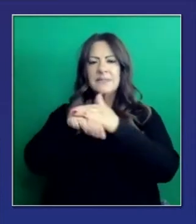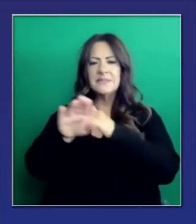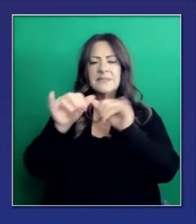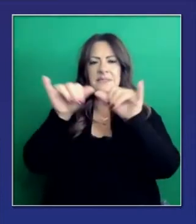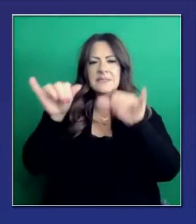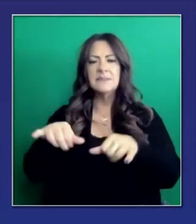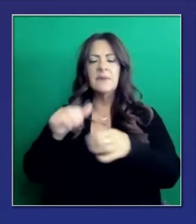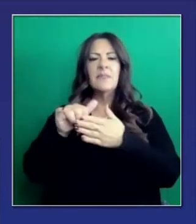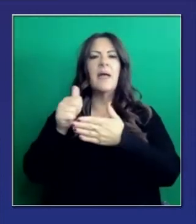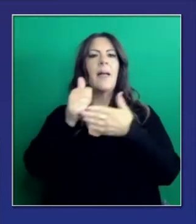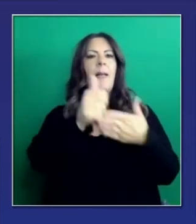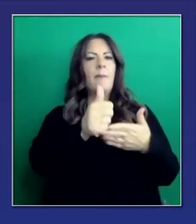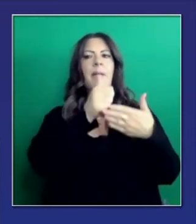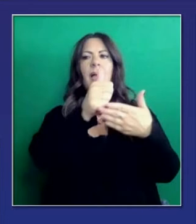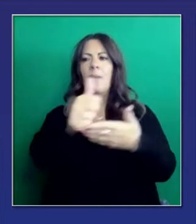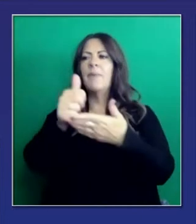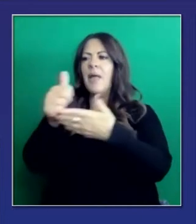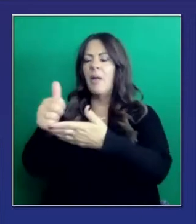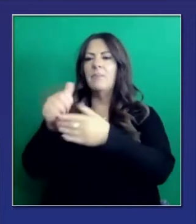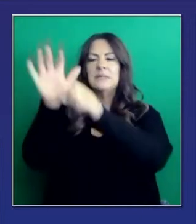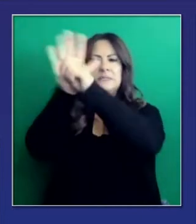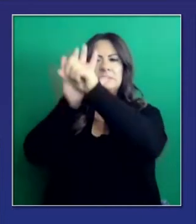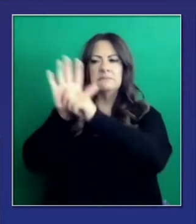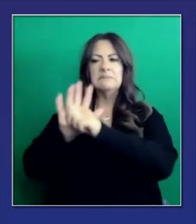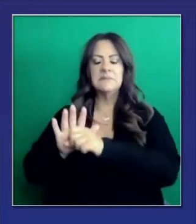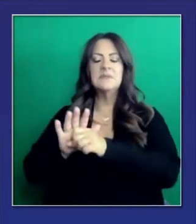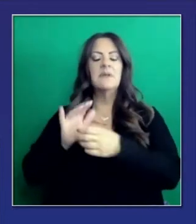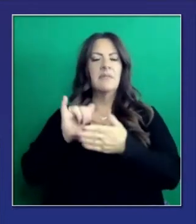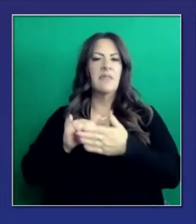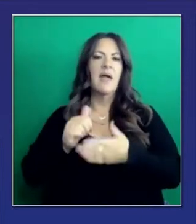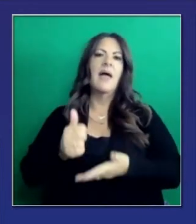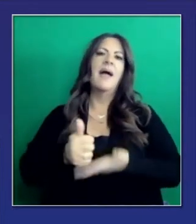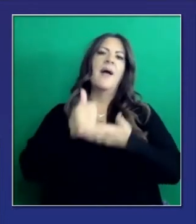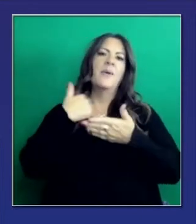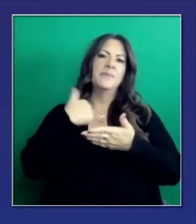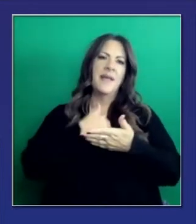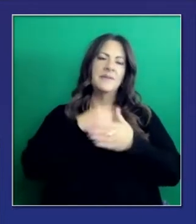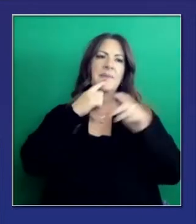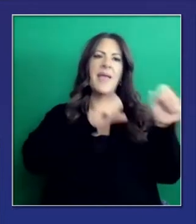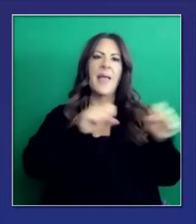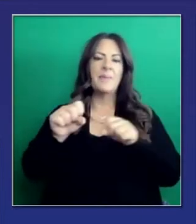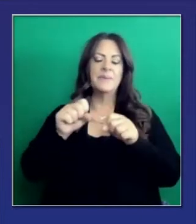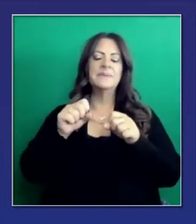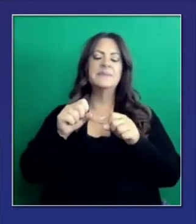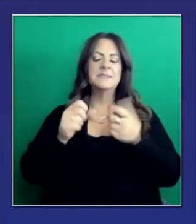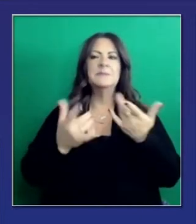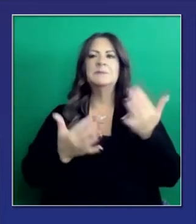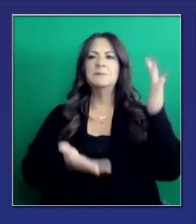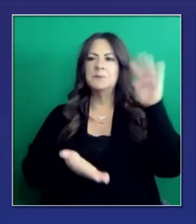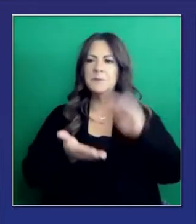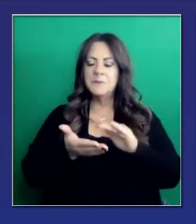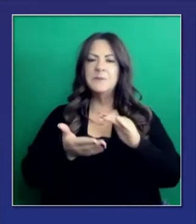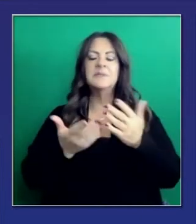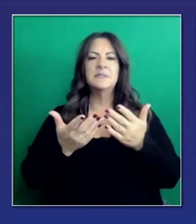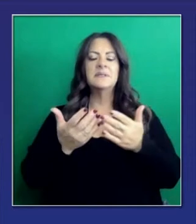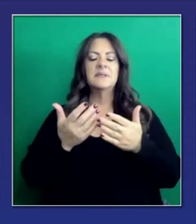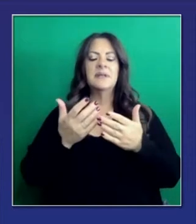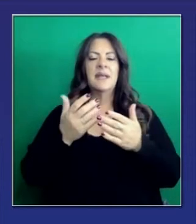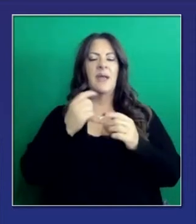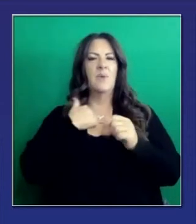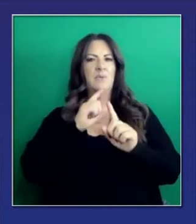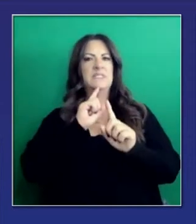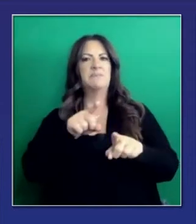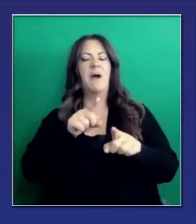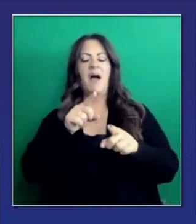que existe dentro de las regiones. Eso ayudó también a avanzar nuestros esfuerzos de resolver y responder a este